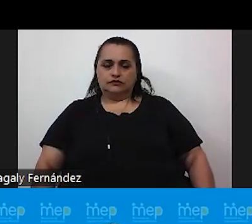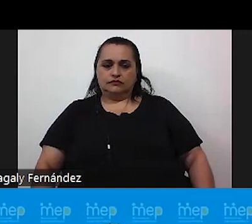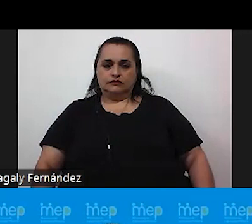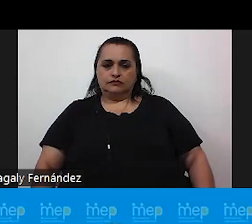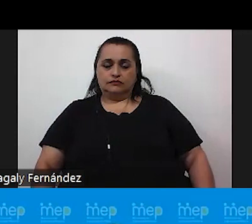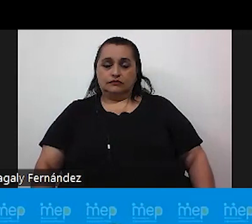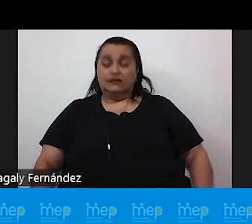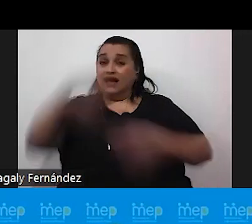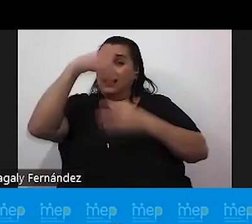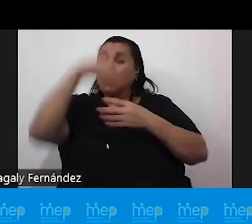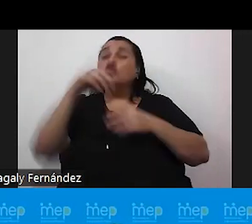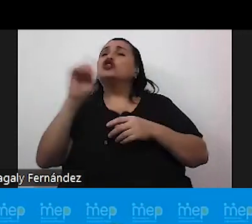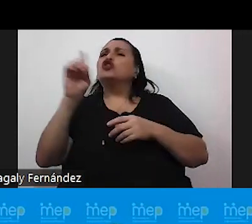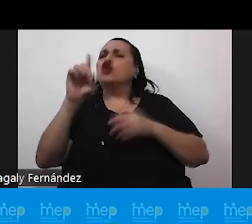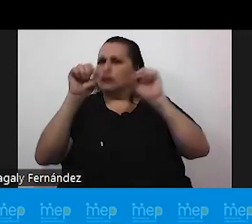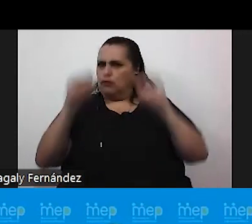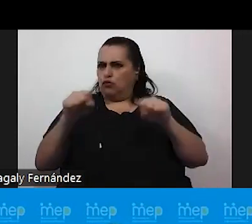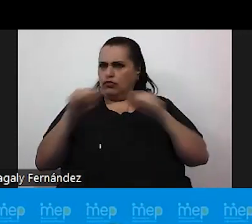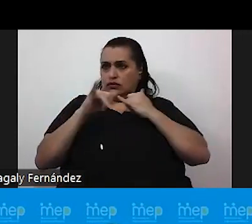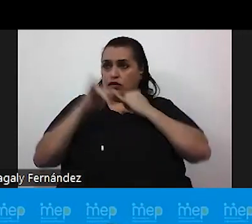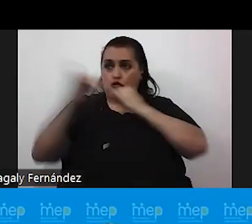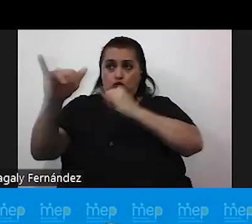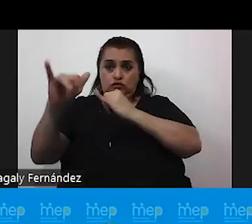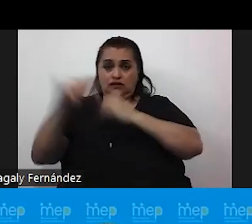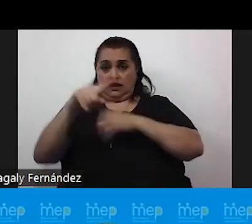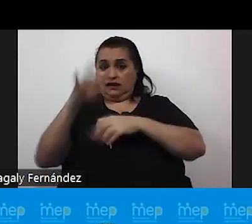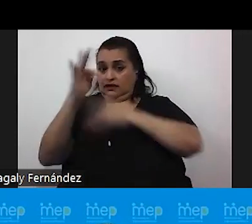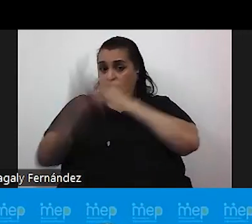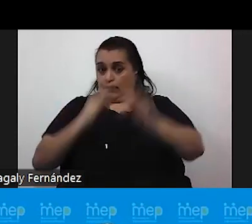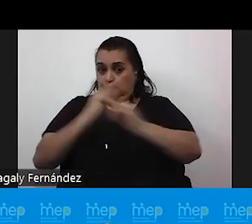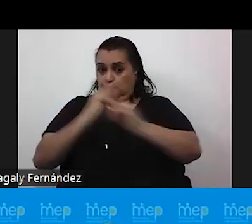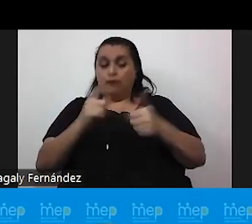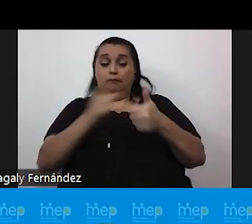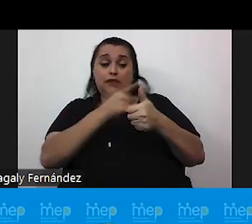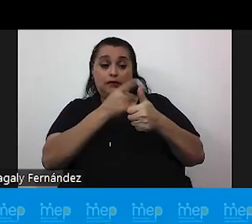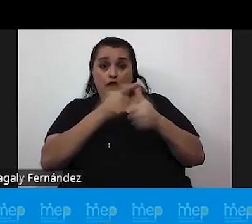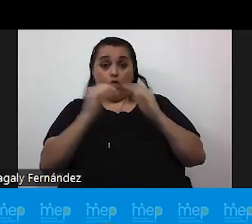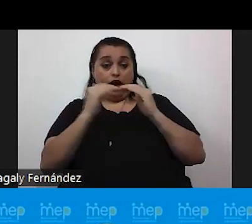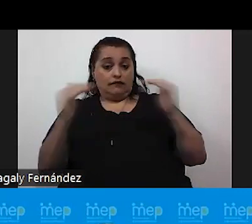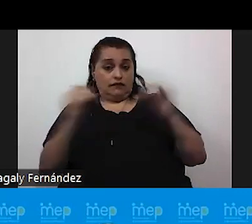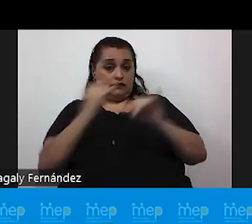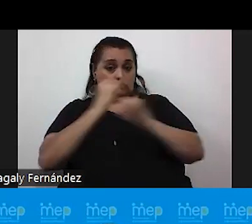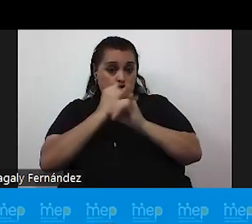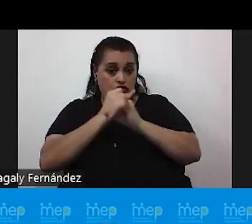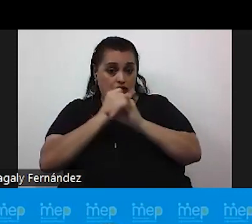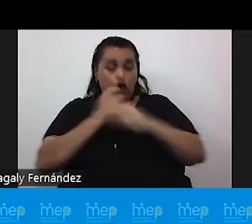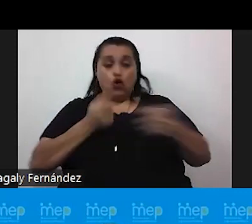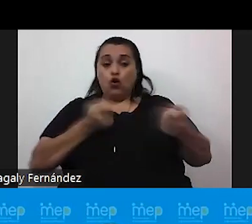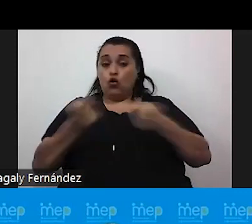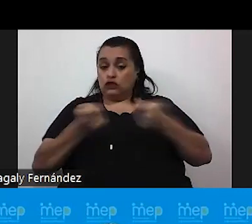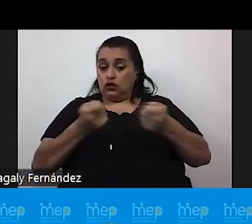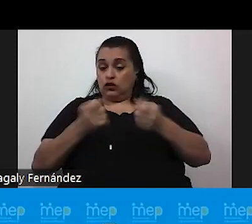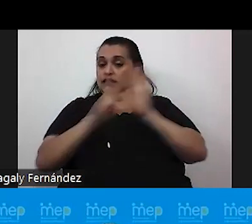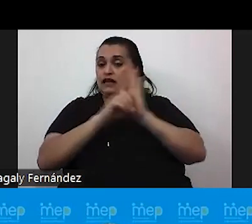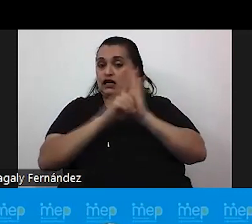¿Dónde se puede realizar una denuncia de este tipo? Primero a nivel institucional está la Contraloría de Derechos Estudiantiles